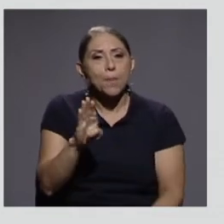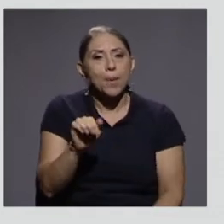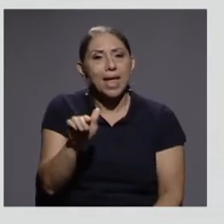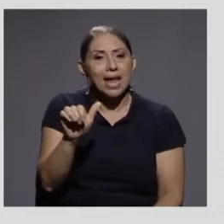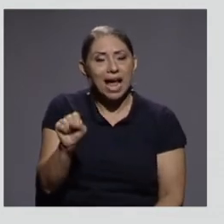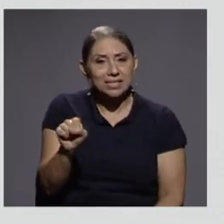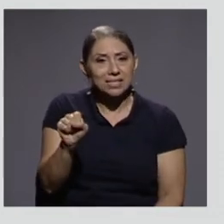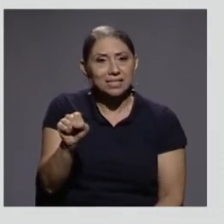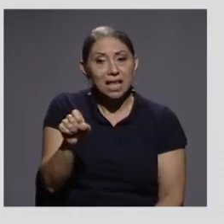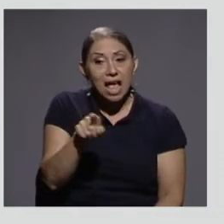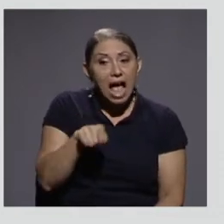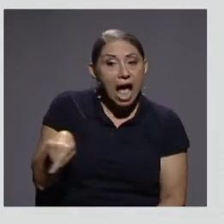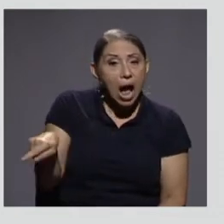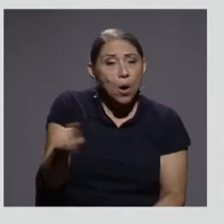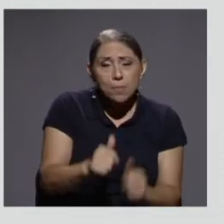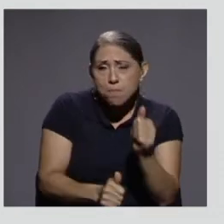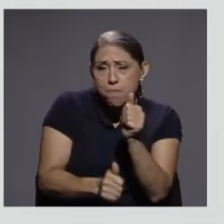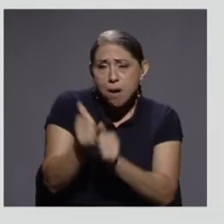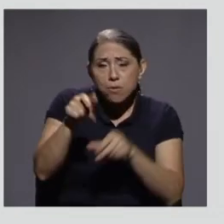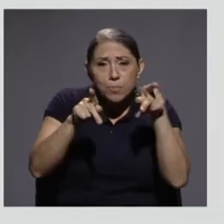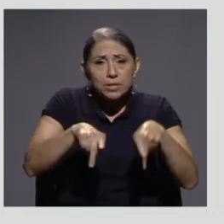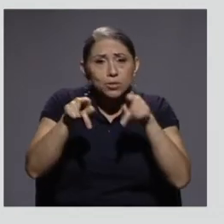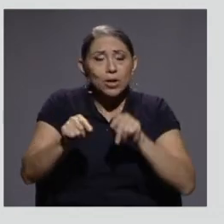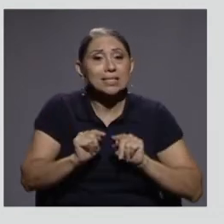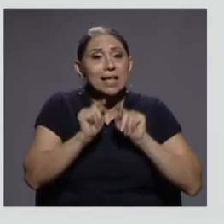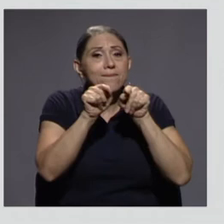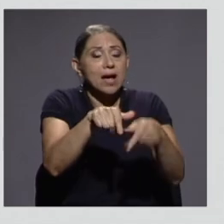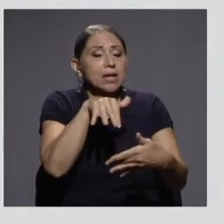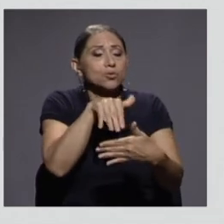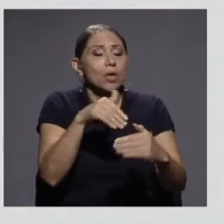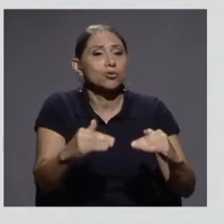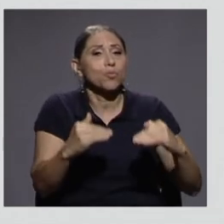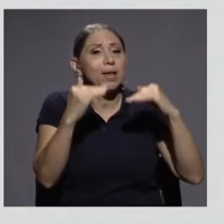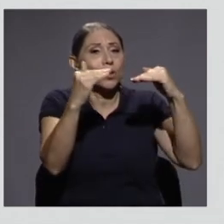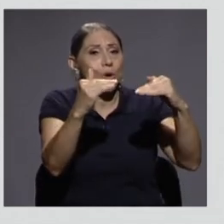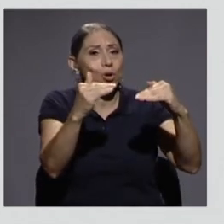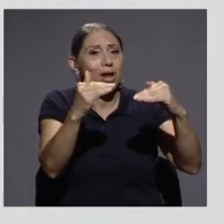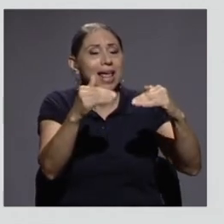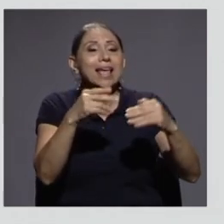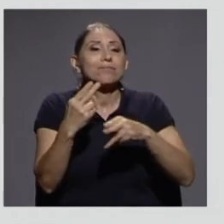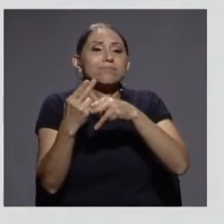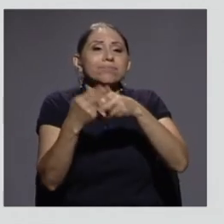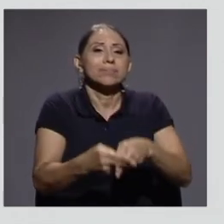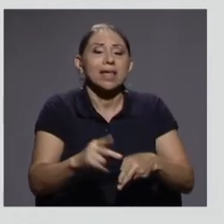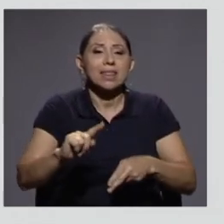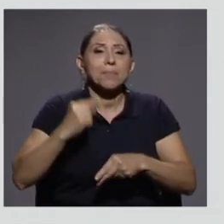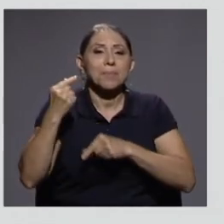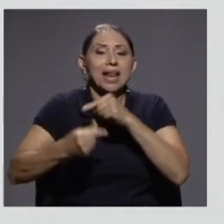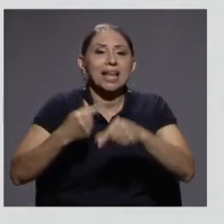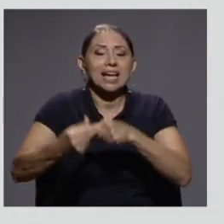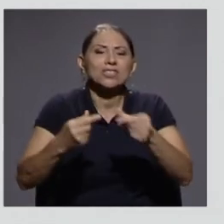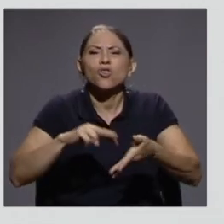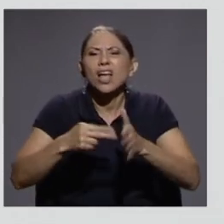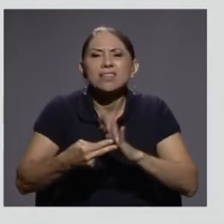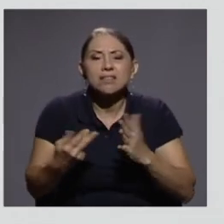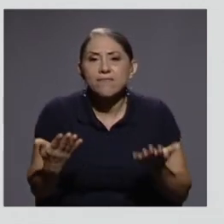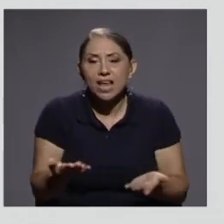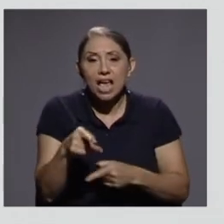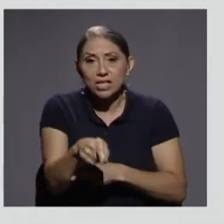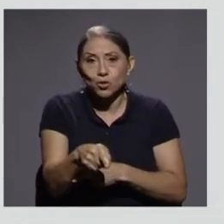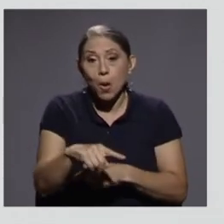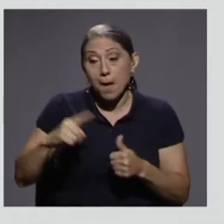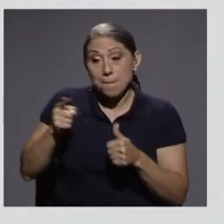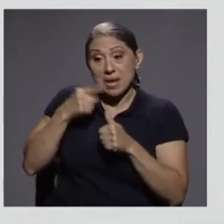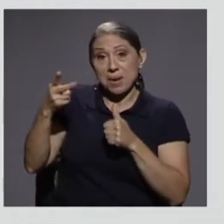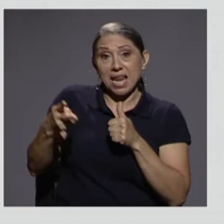que asiste a la educación superior es de lo que llamaríamos de primera generación, es decir, que son la primera generación en sus